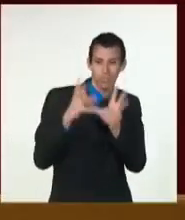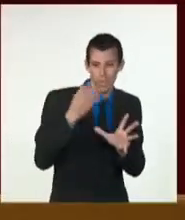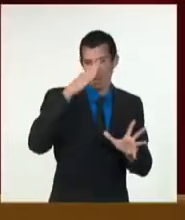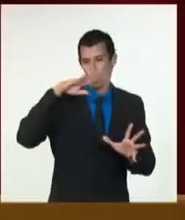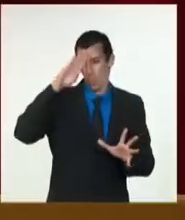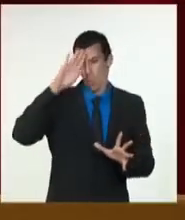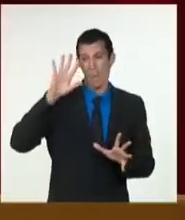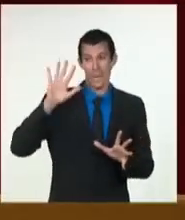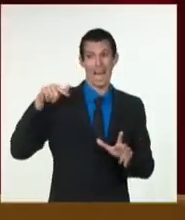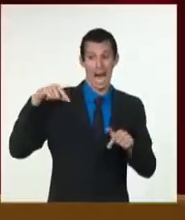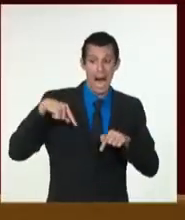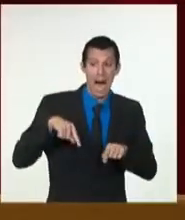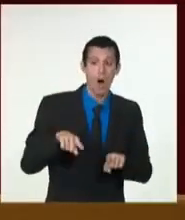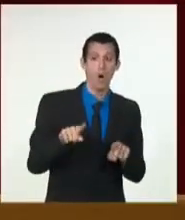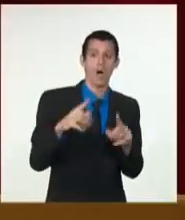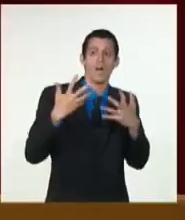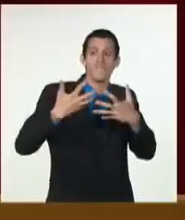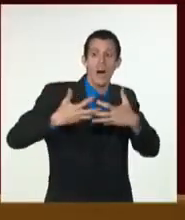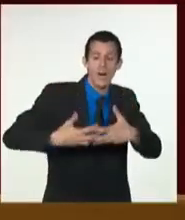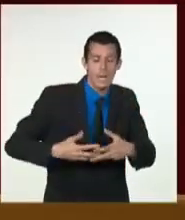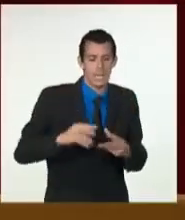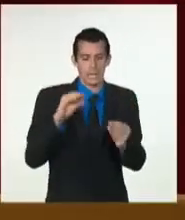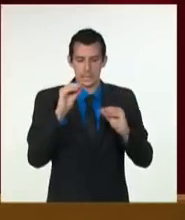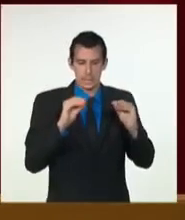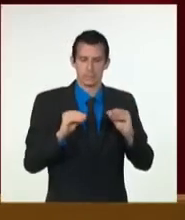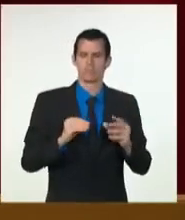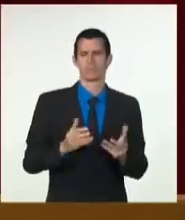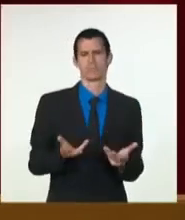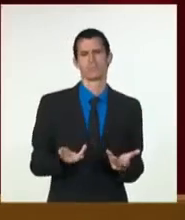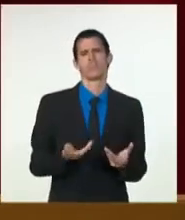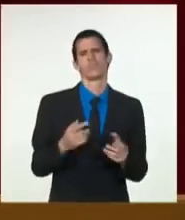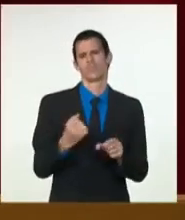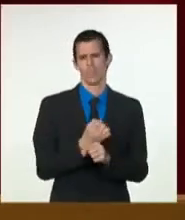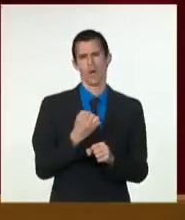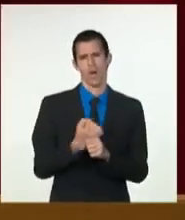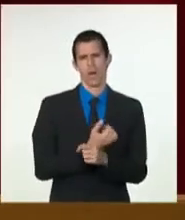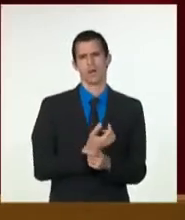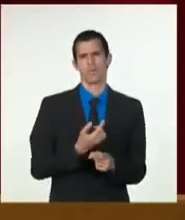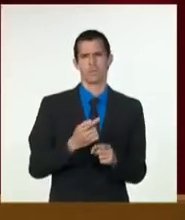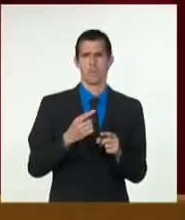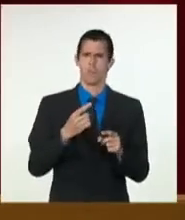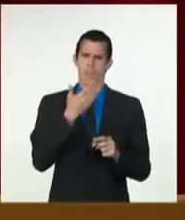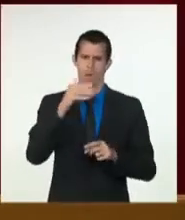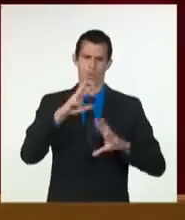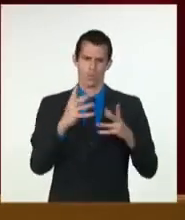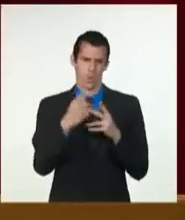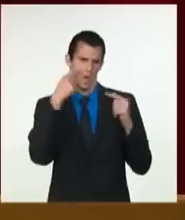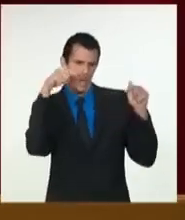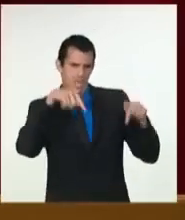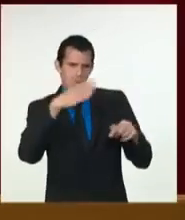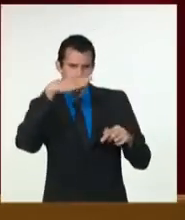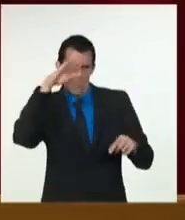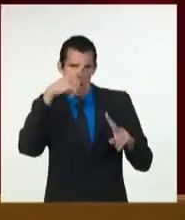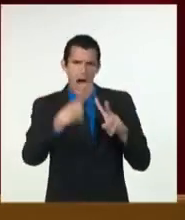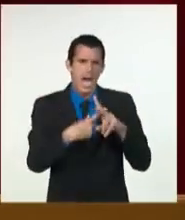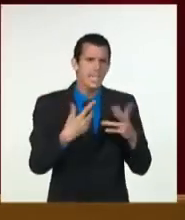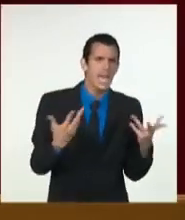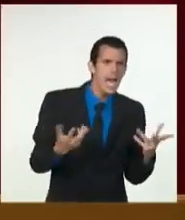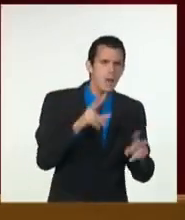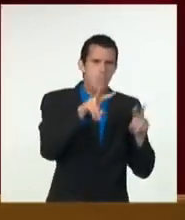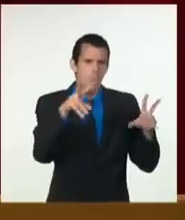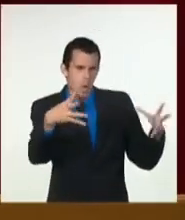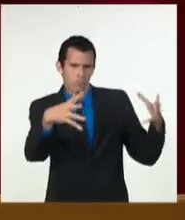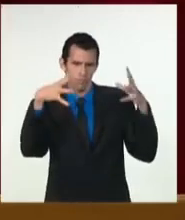desarrollo del país, actuación que se va a incentivar y potenciar. Esta actividad se ha desarrollado con mayor